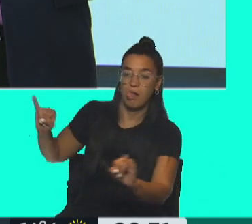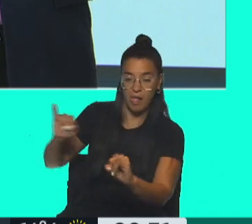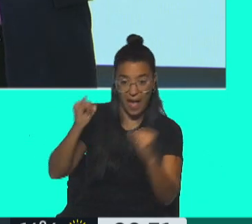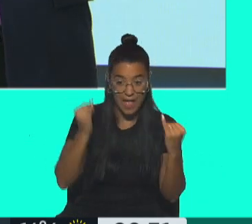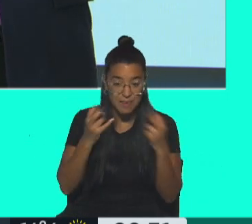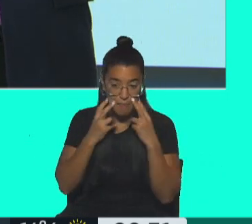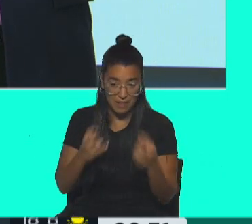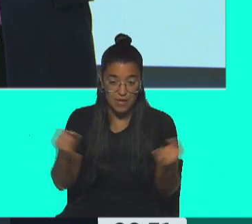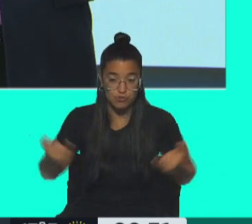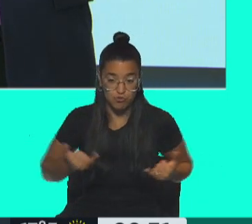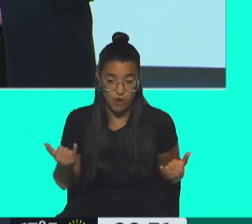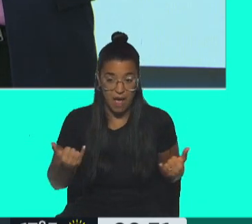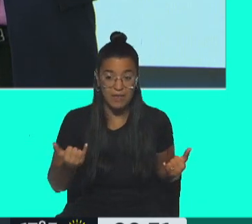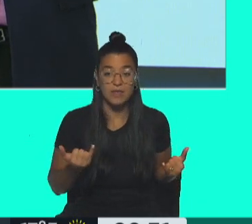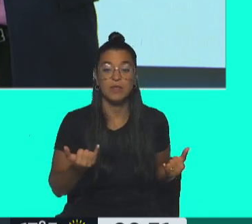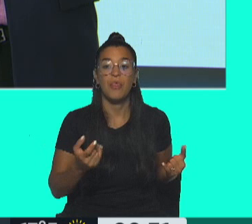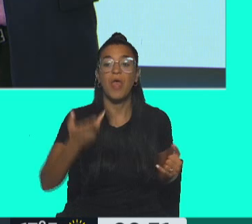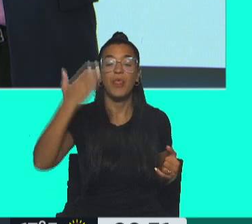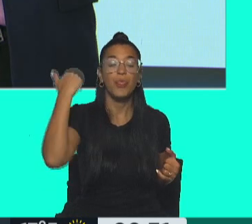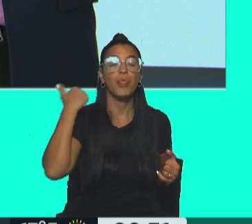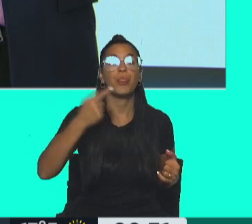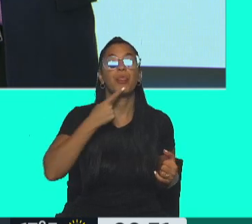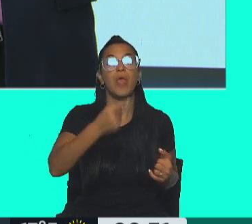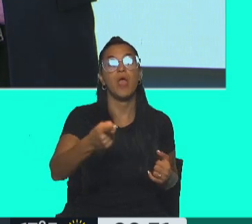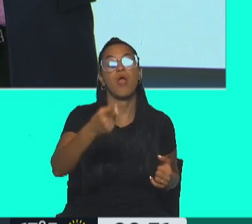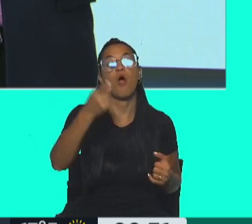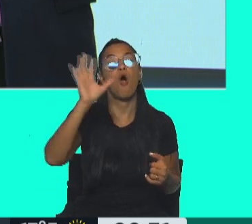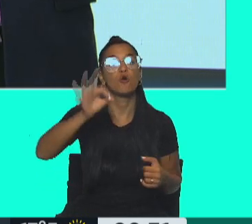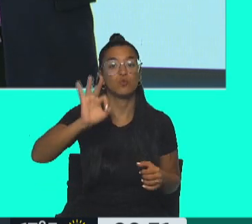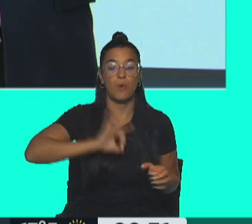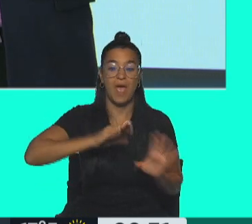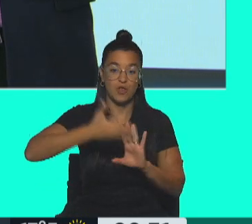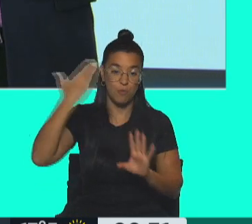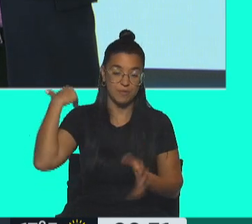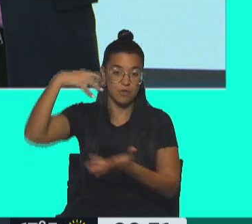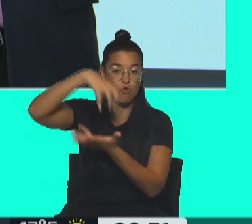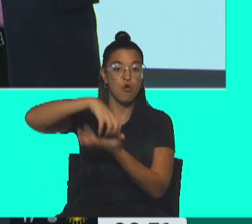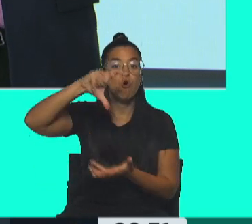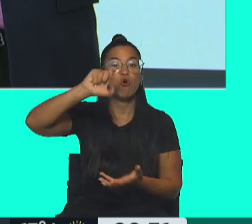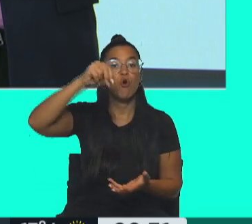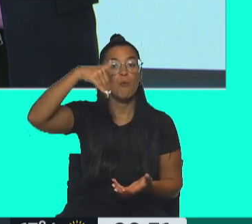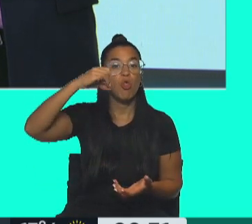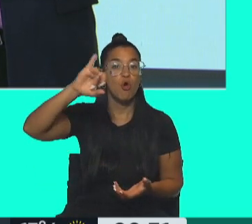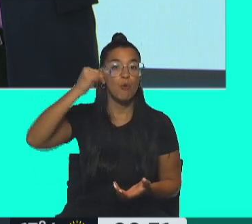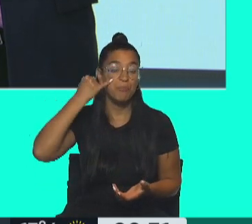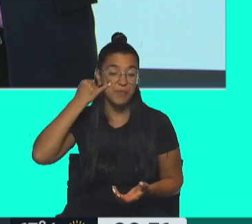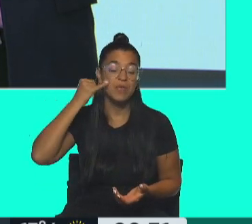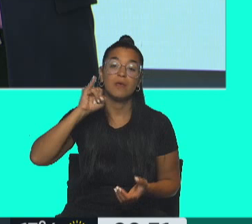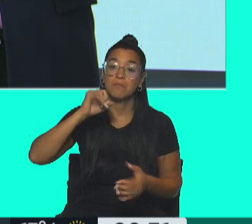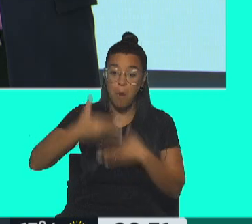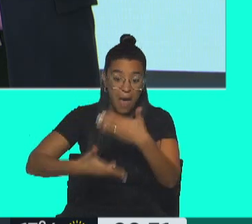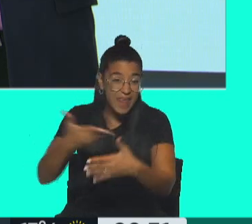abierta desde octubre del año pasado, tramita en Comodoro Pi y no ha tenido un solo